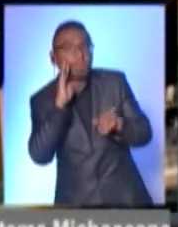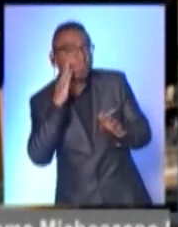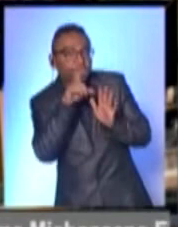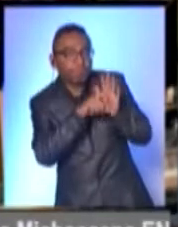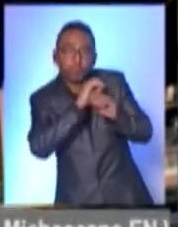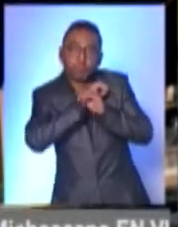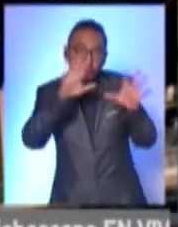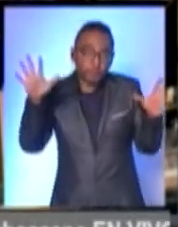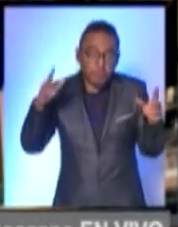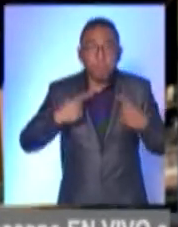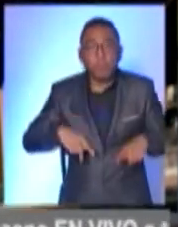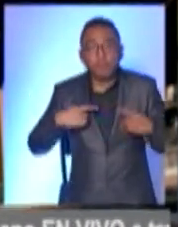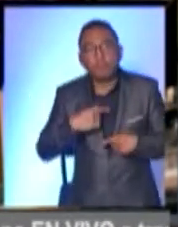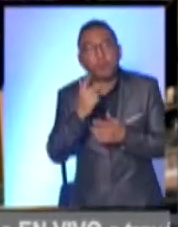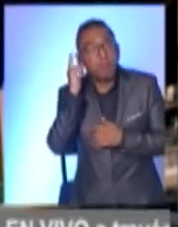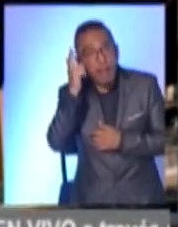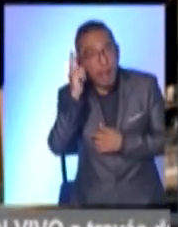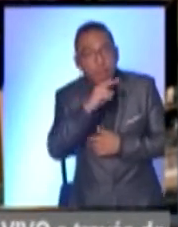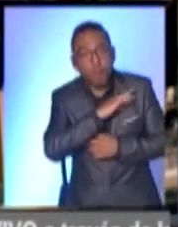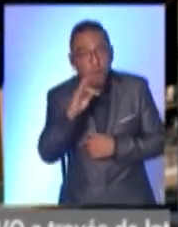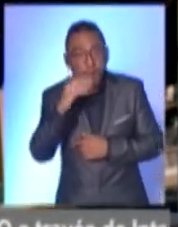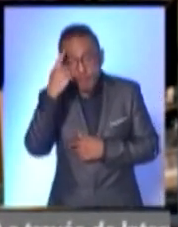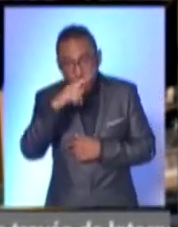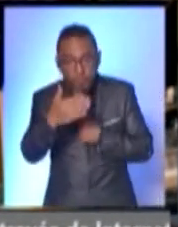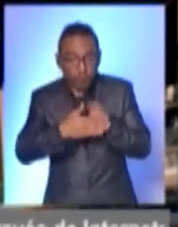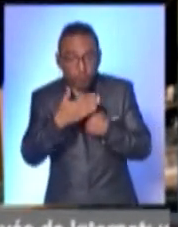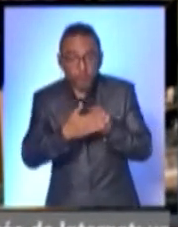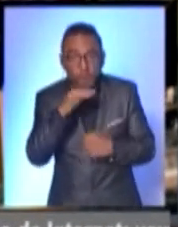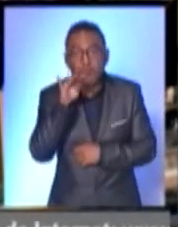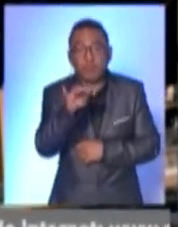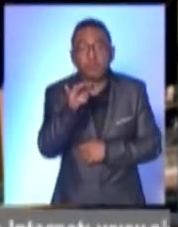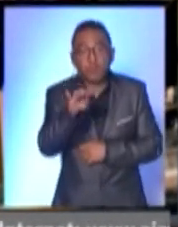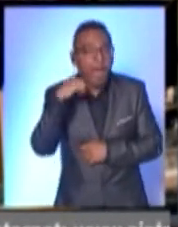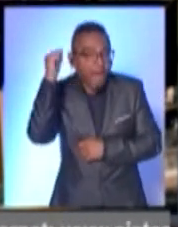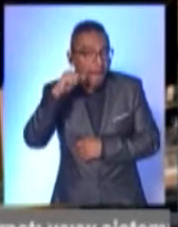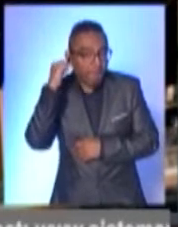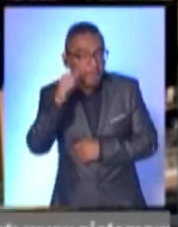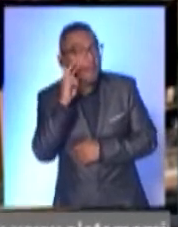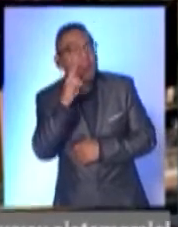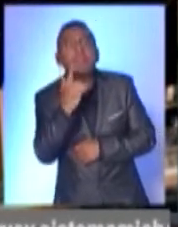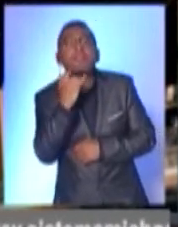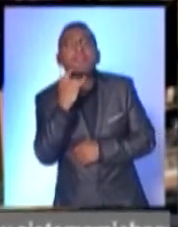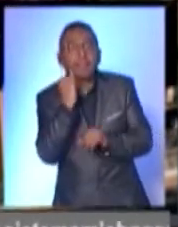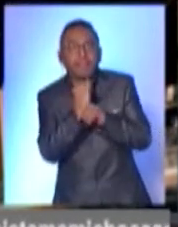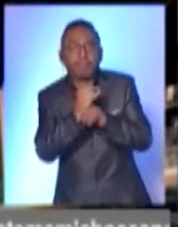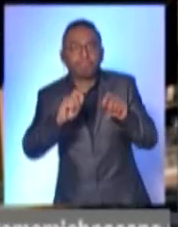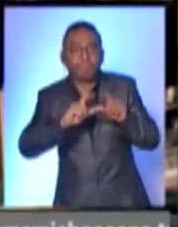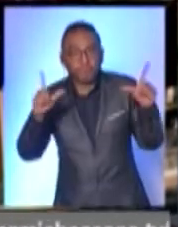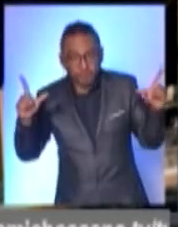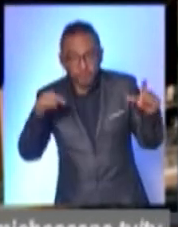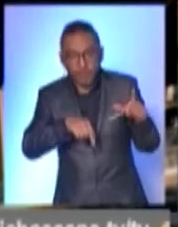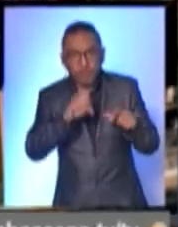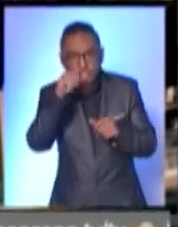espera que su audiencia pueda sincronizarlos el próximo 19 de abril. Por supuesto, aquí en SM Noticias le